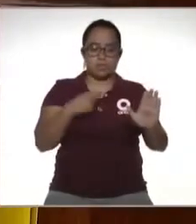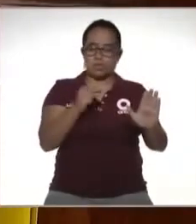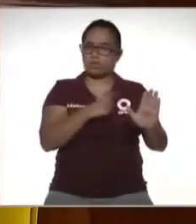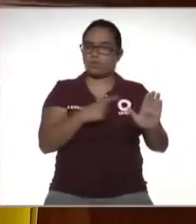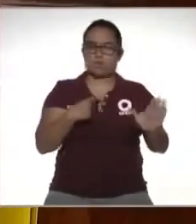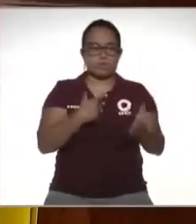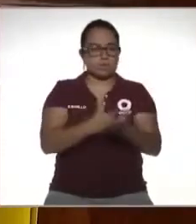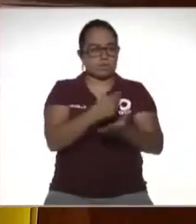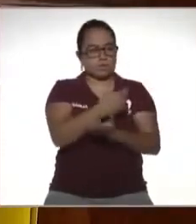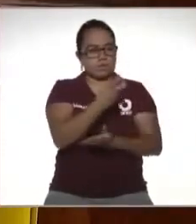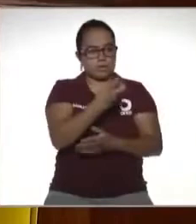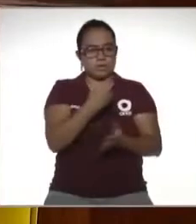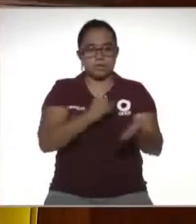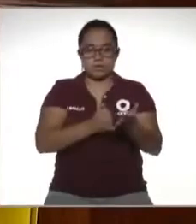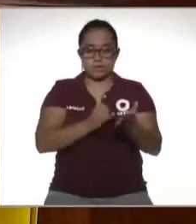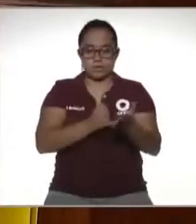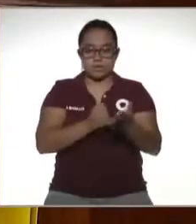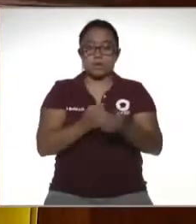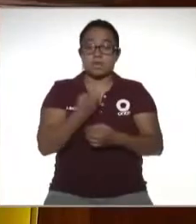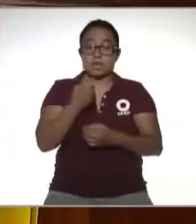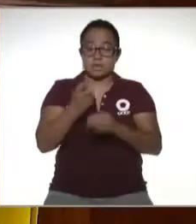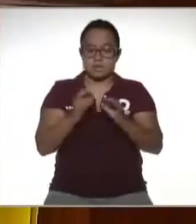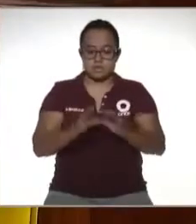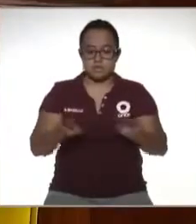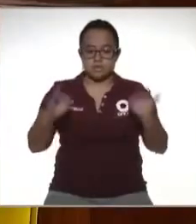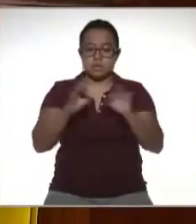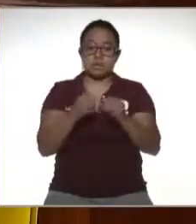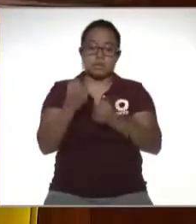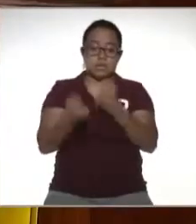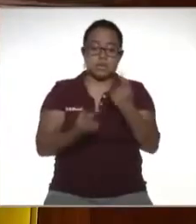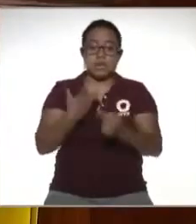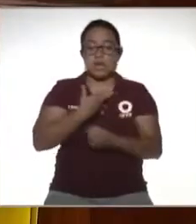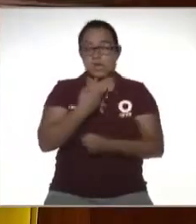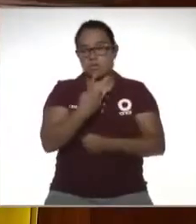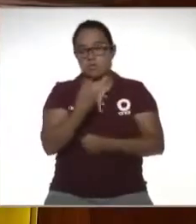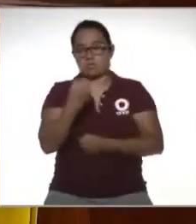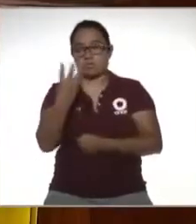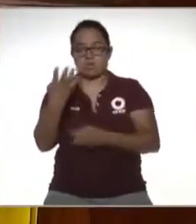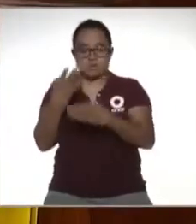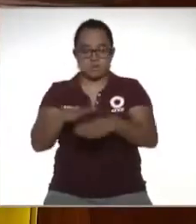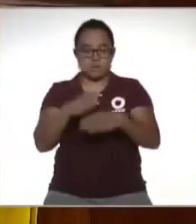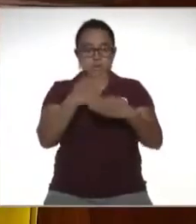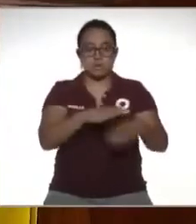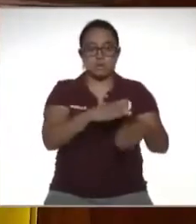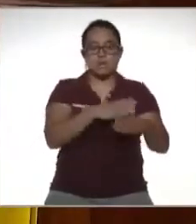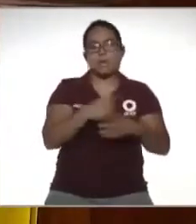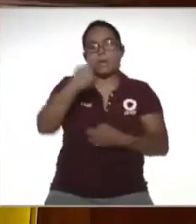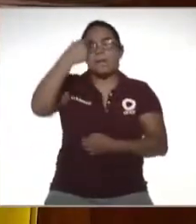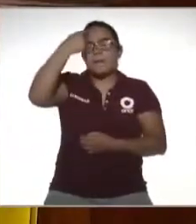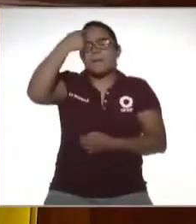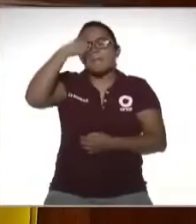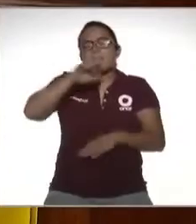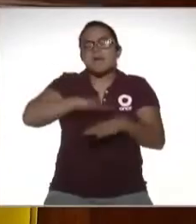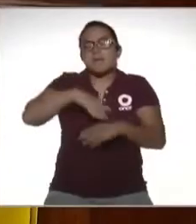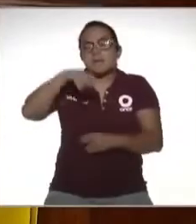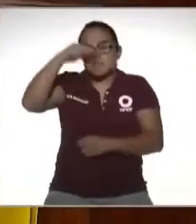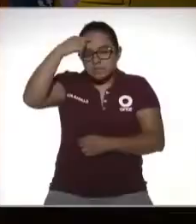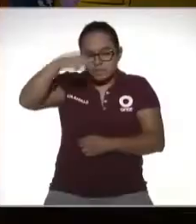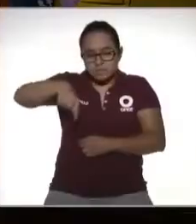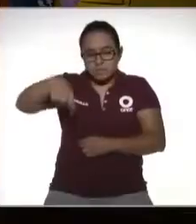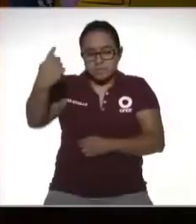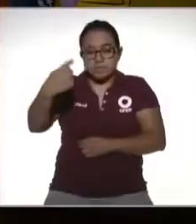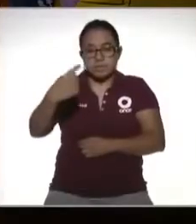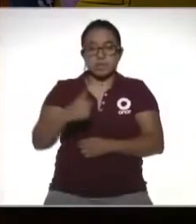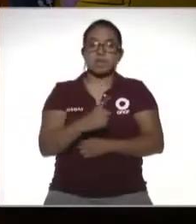pagar el impuesto eso se vuelve muy importante y hay quien tiene dos, tres, cuatro cuentas a lo mejor por facilidad o por lo que sea